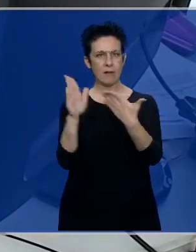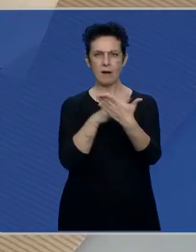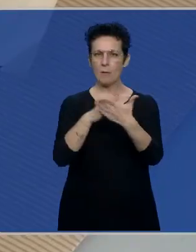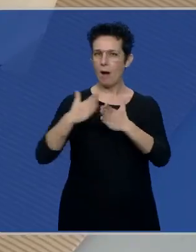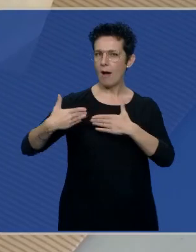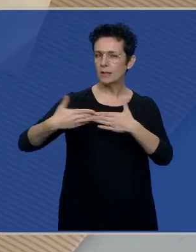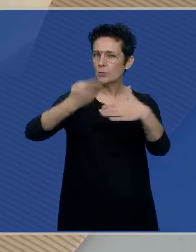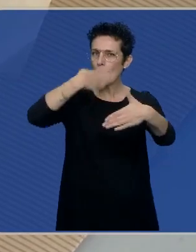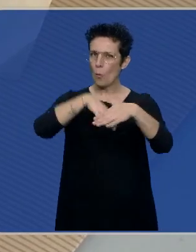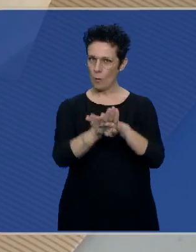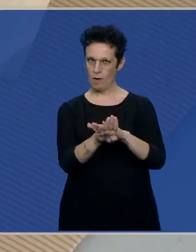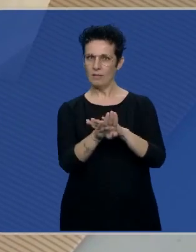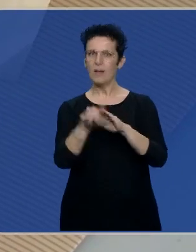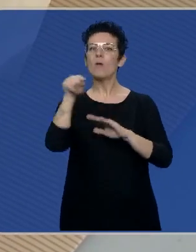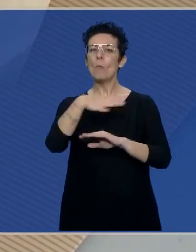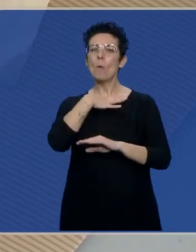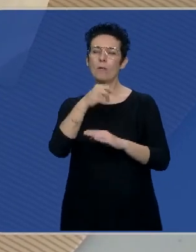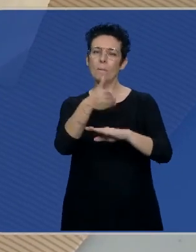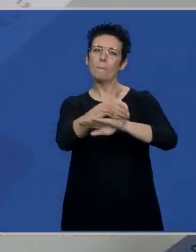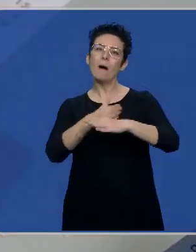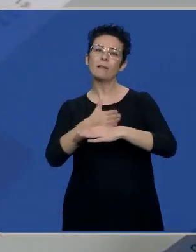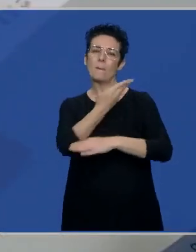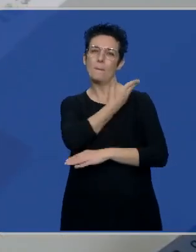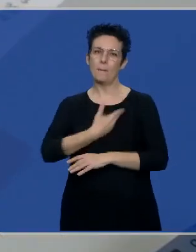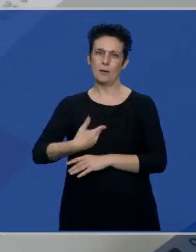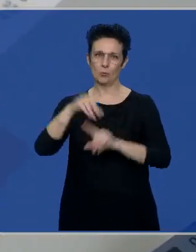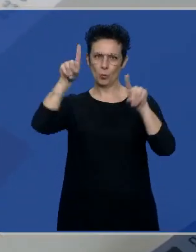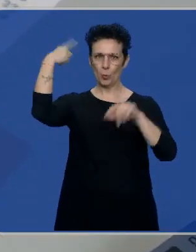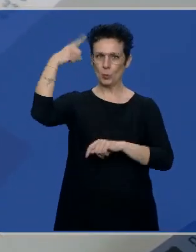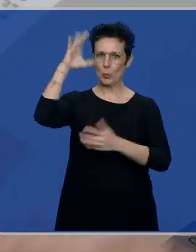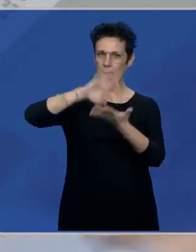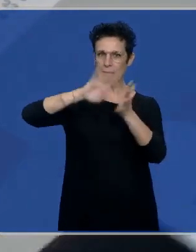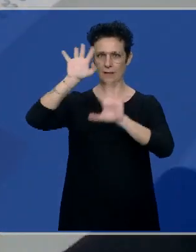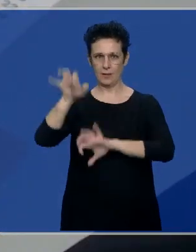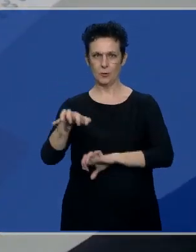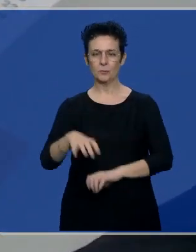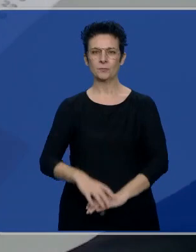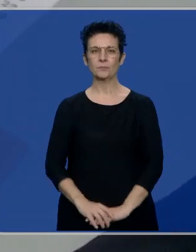históricos que constituyen una parte del patrimonio cultural de Castilla y León.